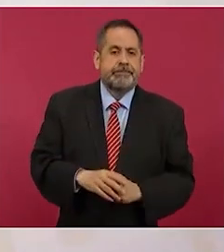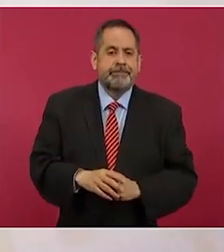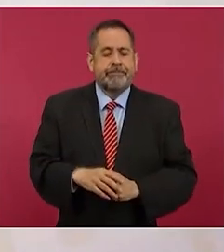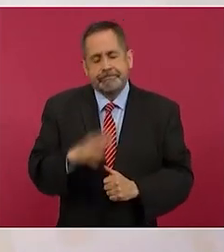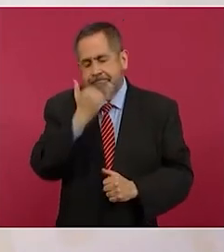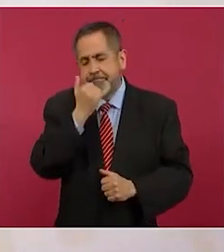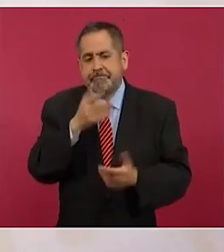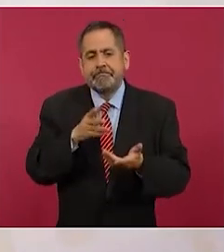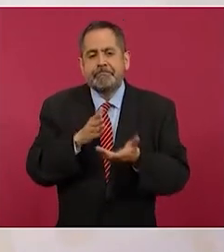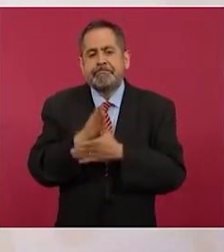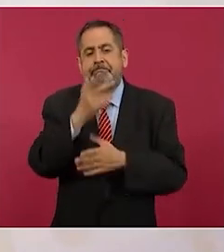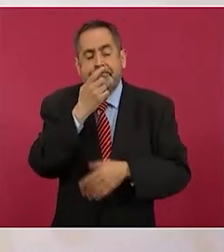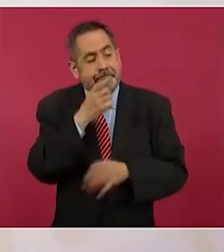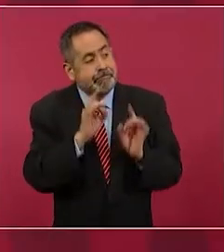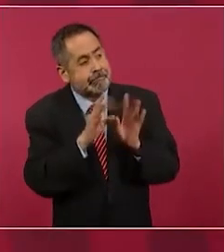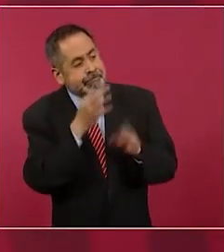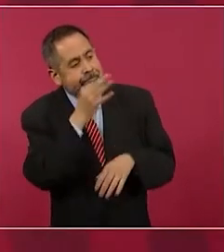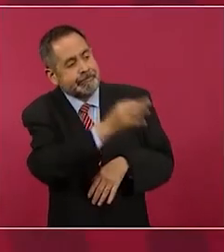Bueno, Marcelo,